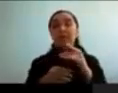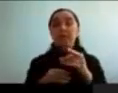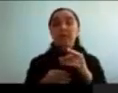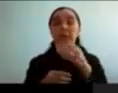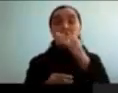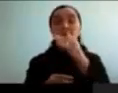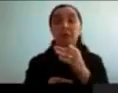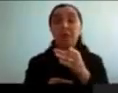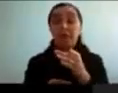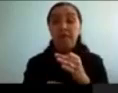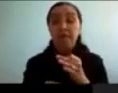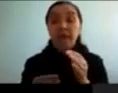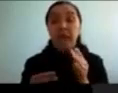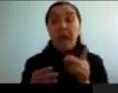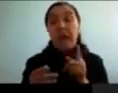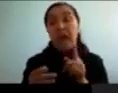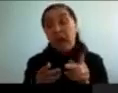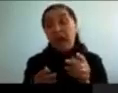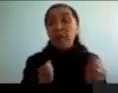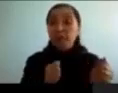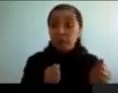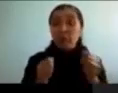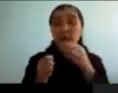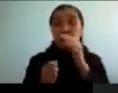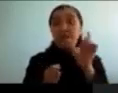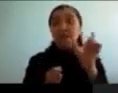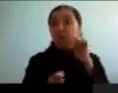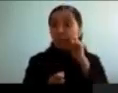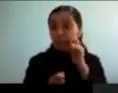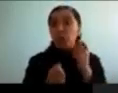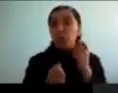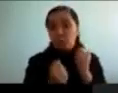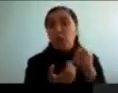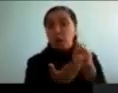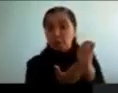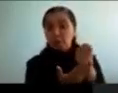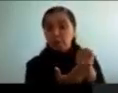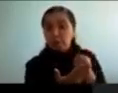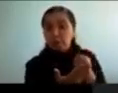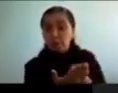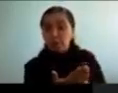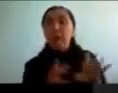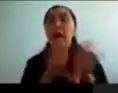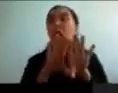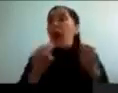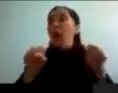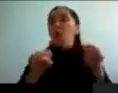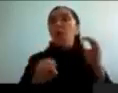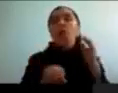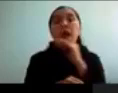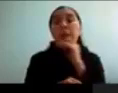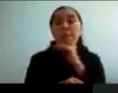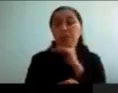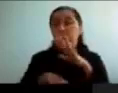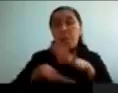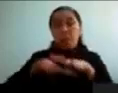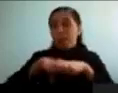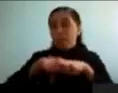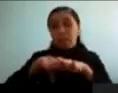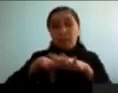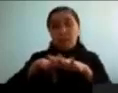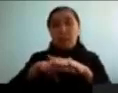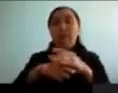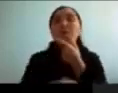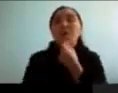objetivas, que son testeables en cualquier parte, y en la cual podemos llegar a un acuerdo muy rápido, y más o